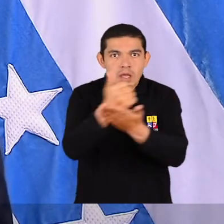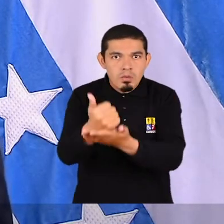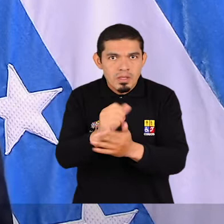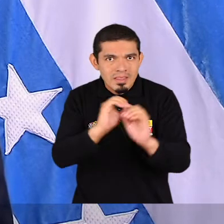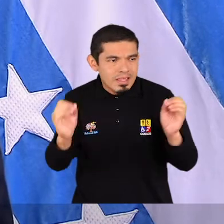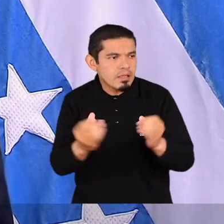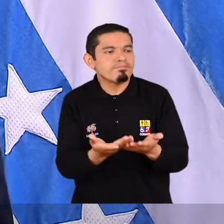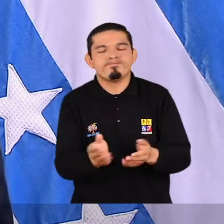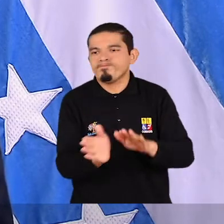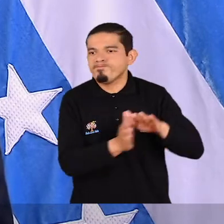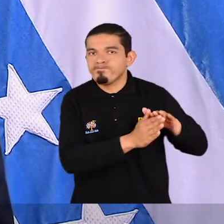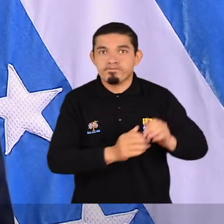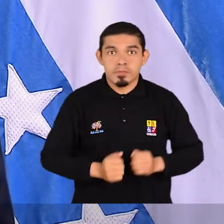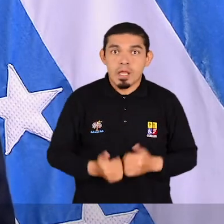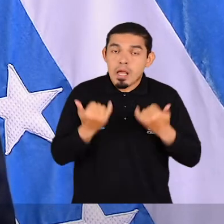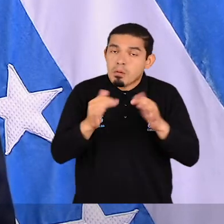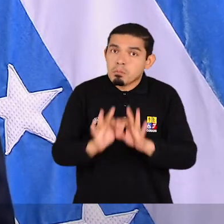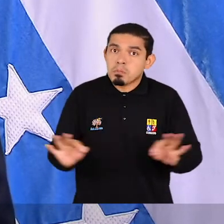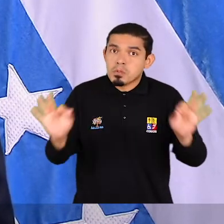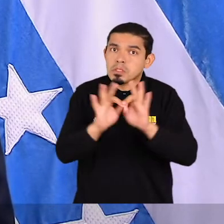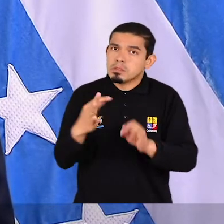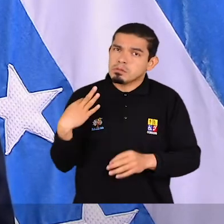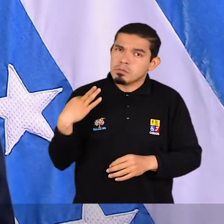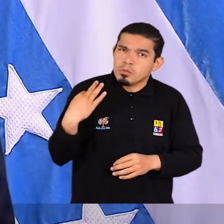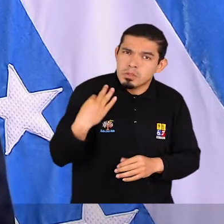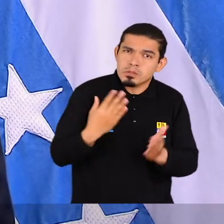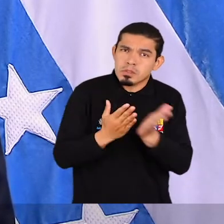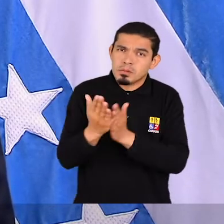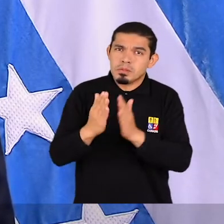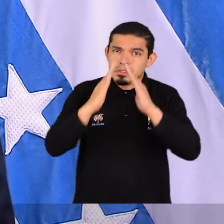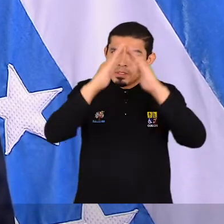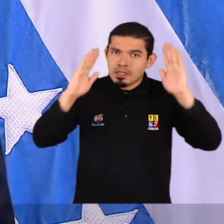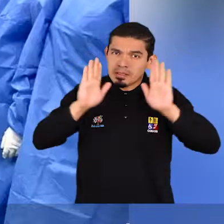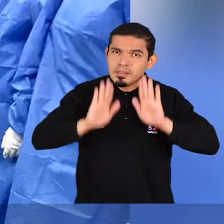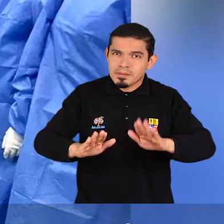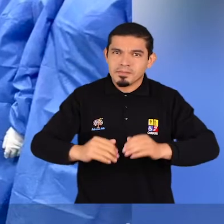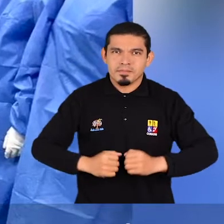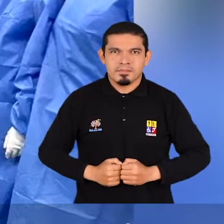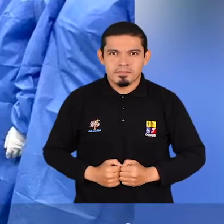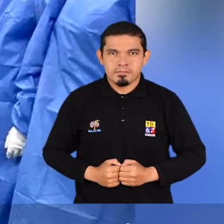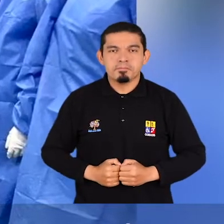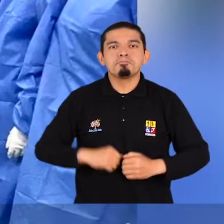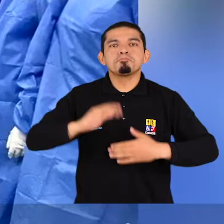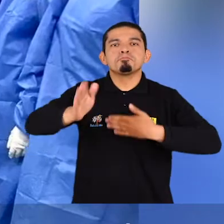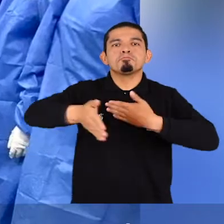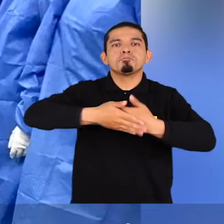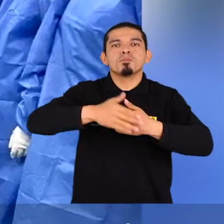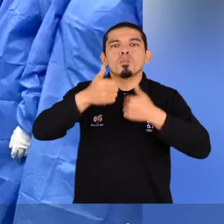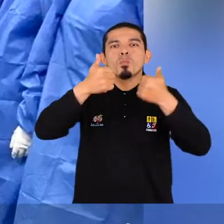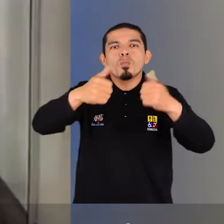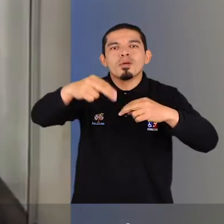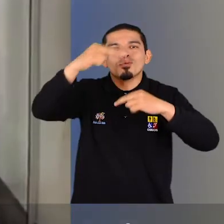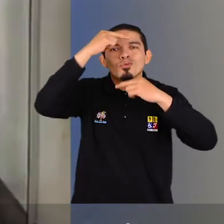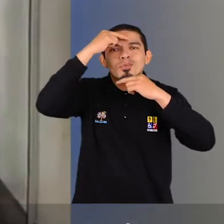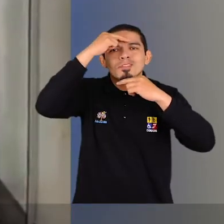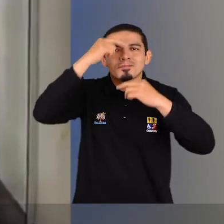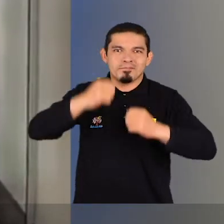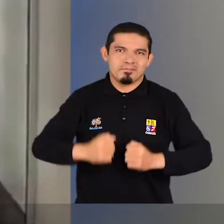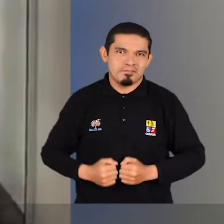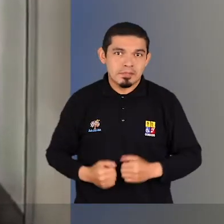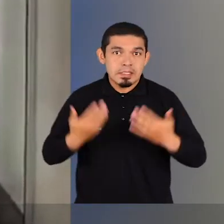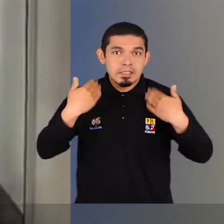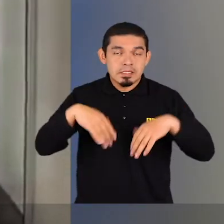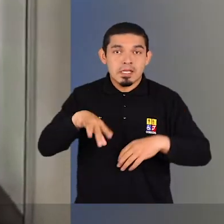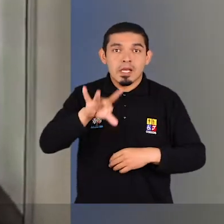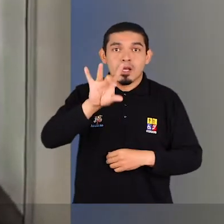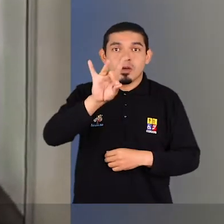tan fácil tener la oportunidad de servir. Solo tienes que quedarte en casa. Quiero finalizar con una buena noticia para todos. Ya